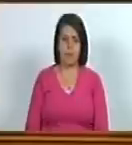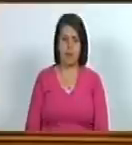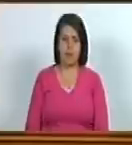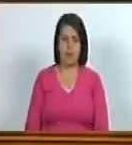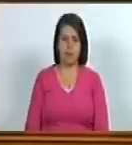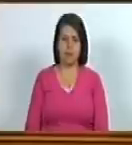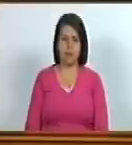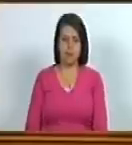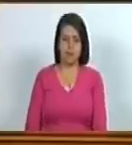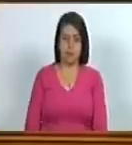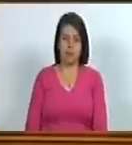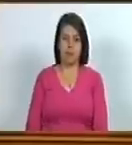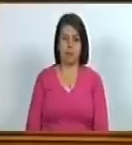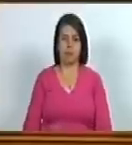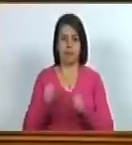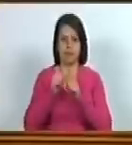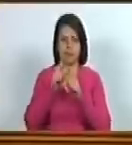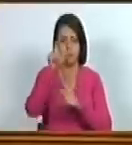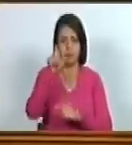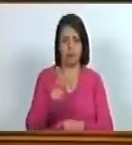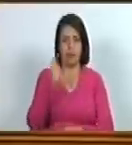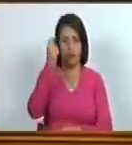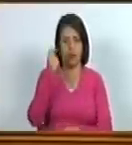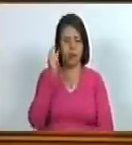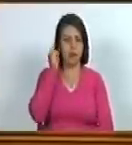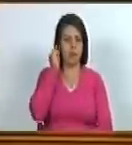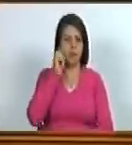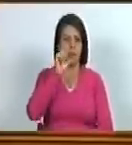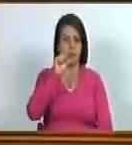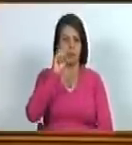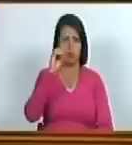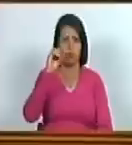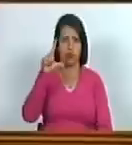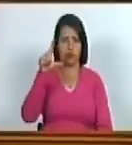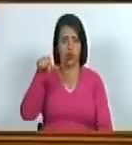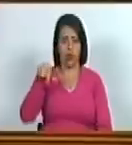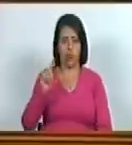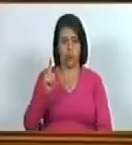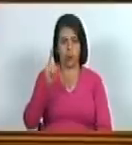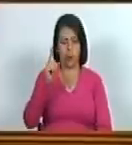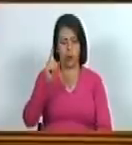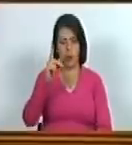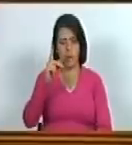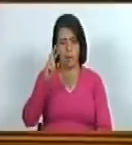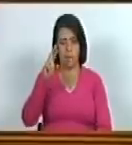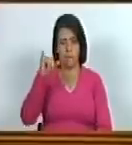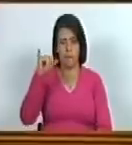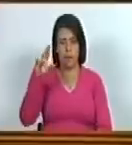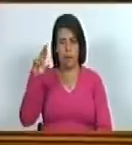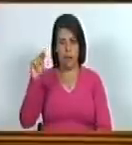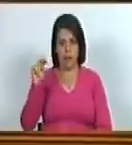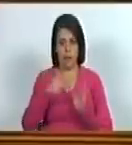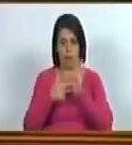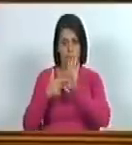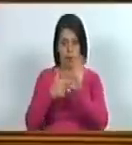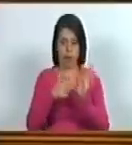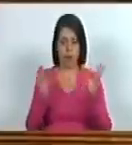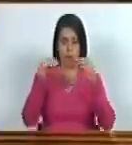voy a dejar en el derecho de palabra a la diputada Sol Muset de primera para la que presente el acuerdo